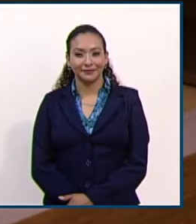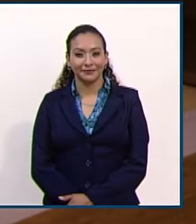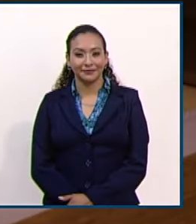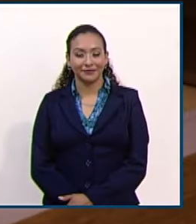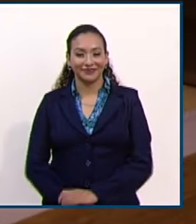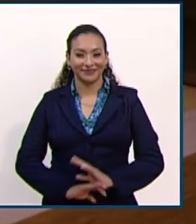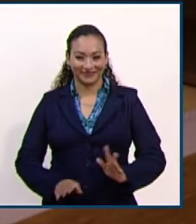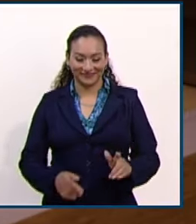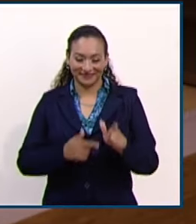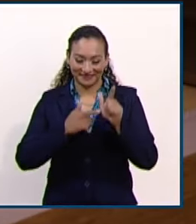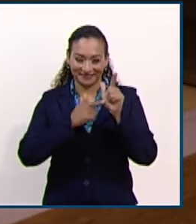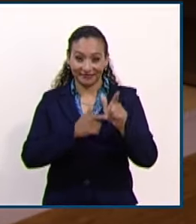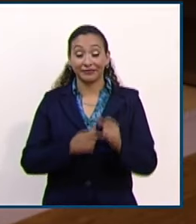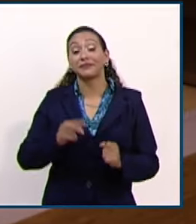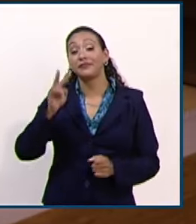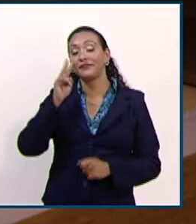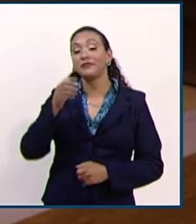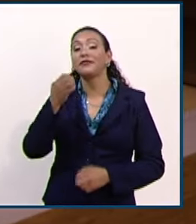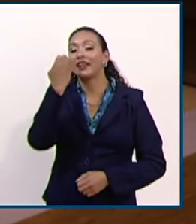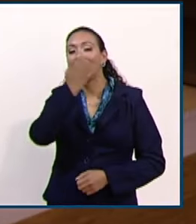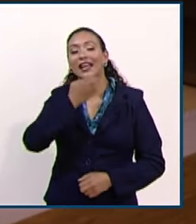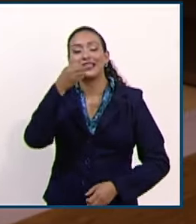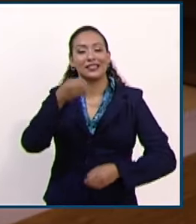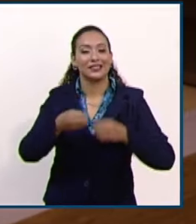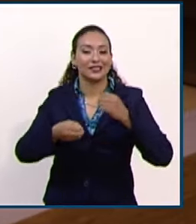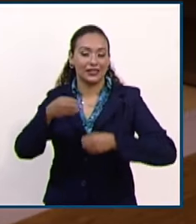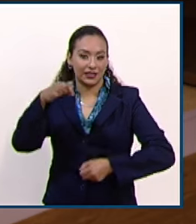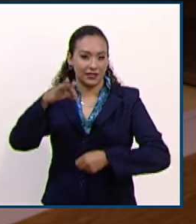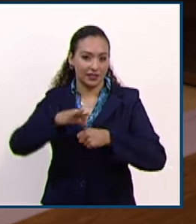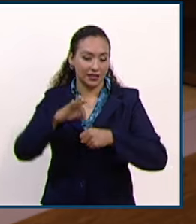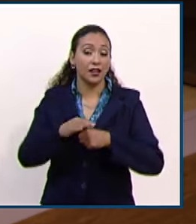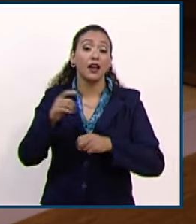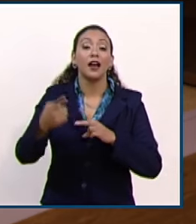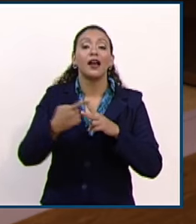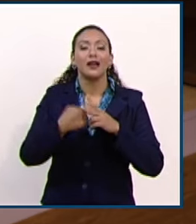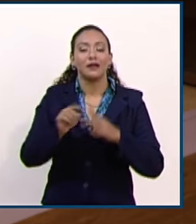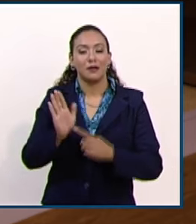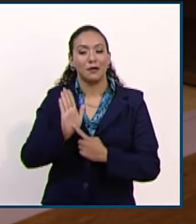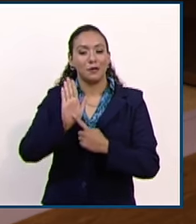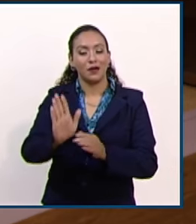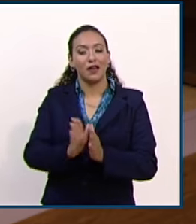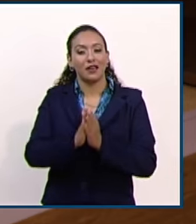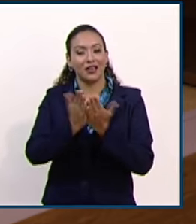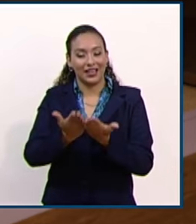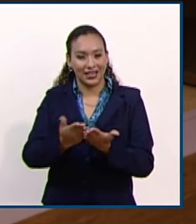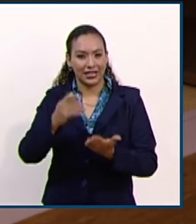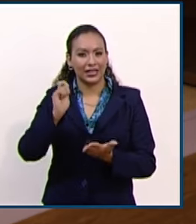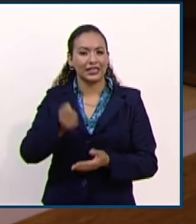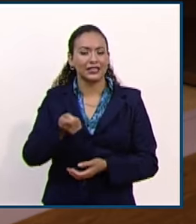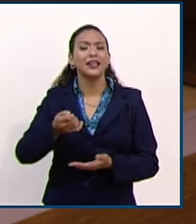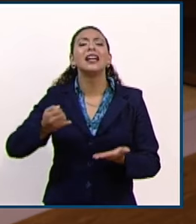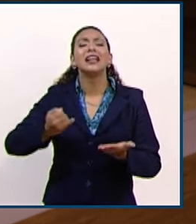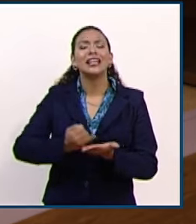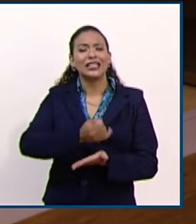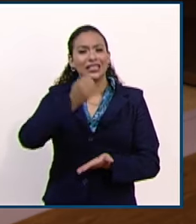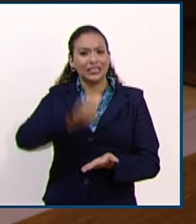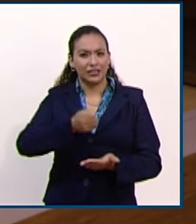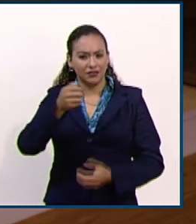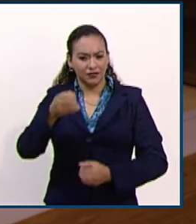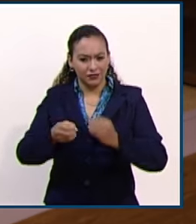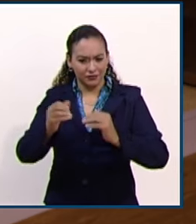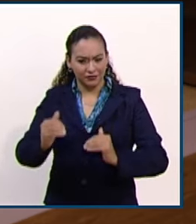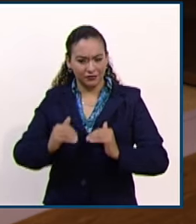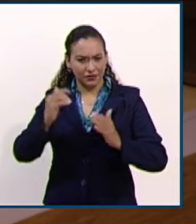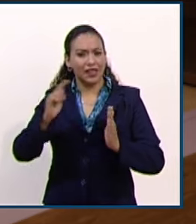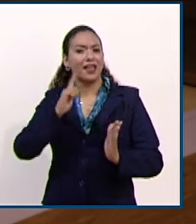Vamos ahora a enlazarnos a la Escuela Judicial Electoral donde se llevó a cabo la presentación del libro Sentencias Relevantes de la Sala Superior del Tribunal